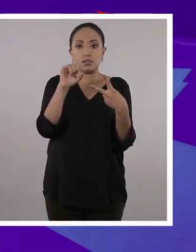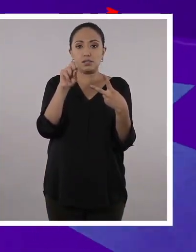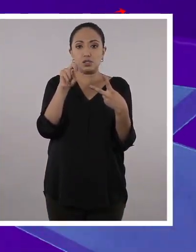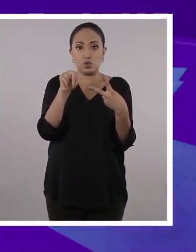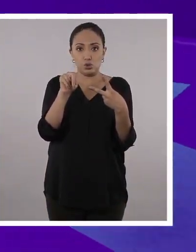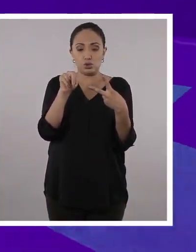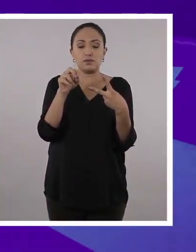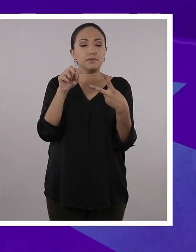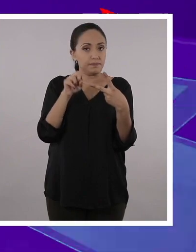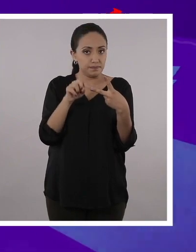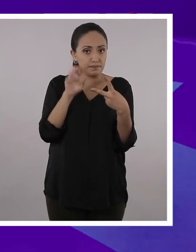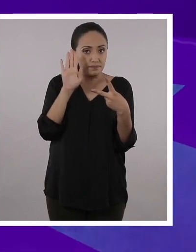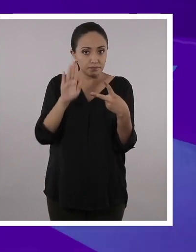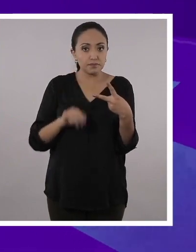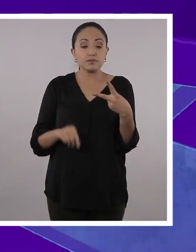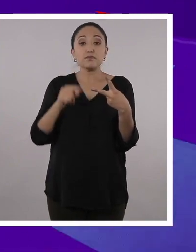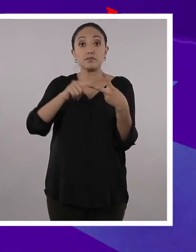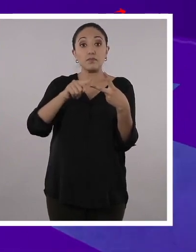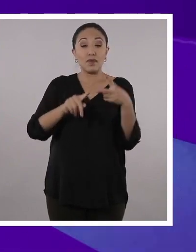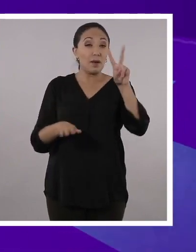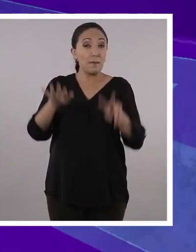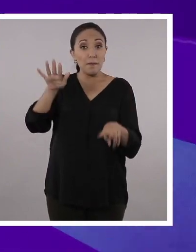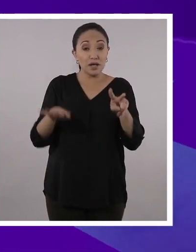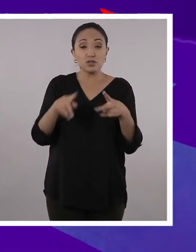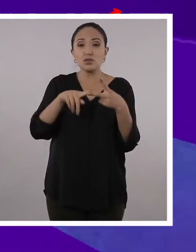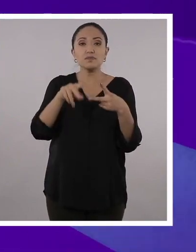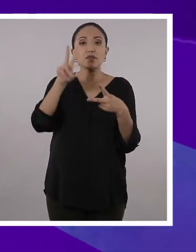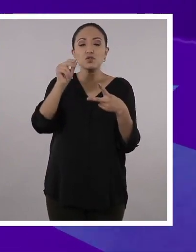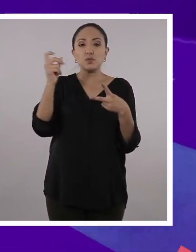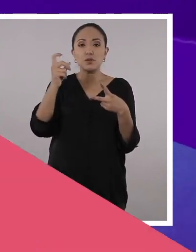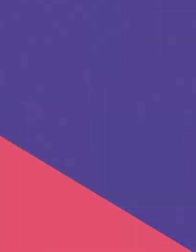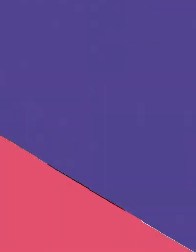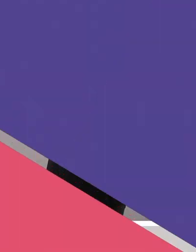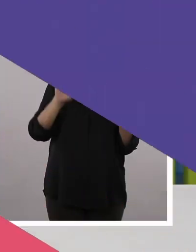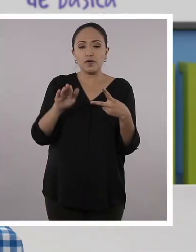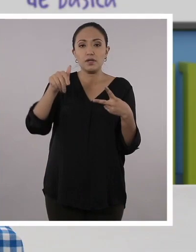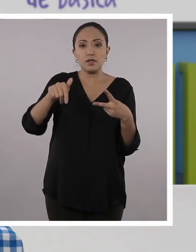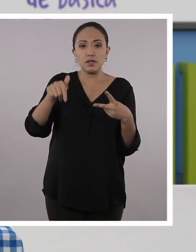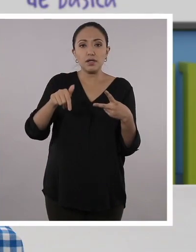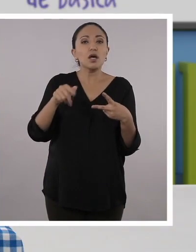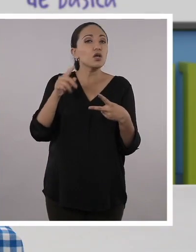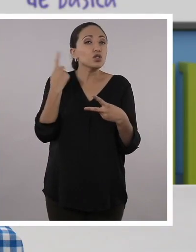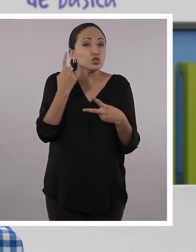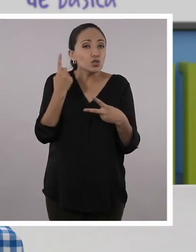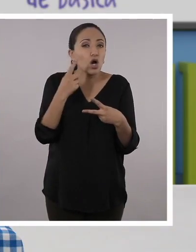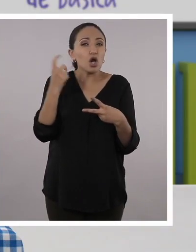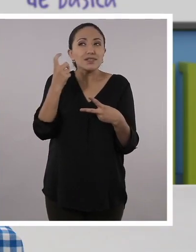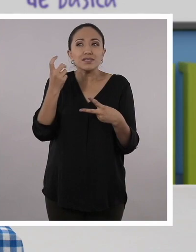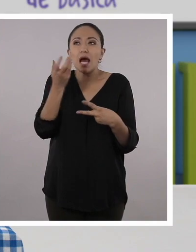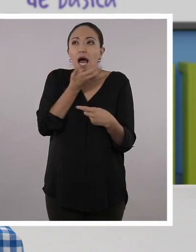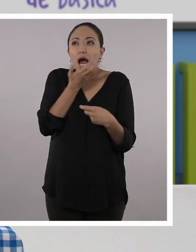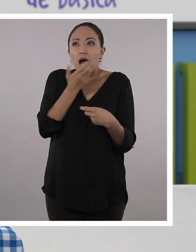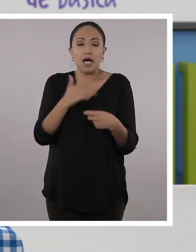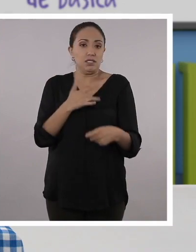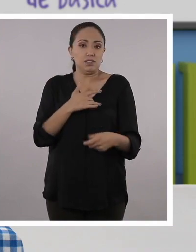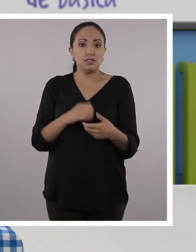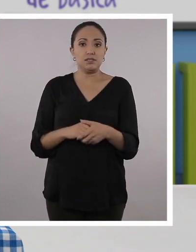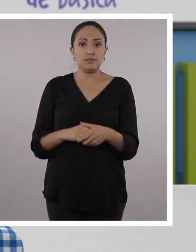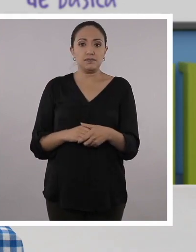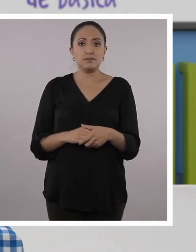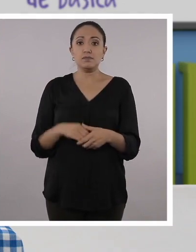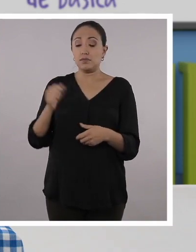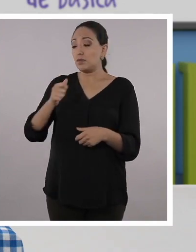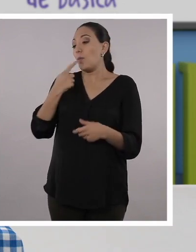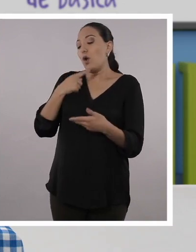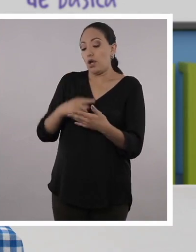uno pega las manitos y ya se siente. En la radiación no necesitas estar en contacto con el objeto, simplemente sientes el calor. Así como,